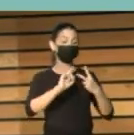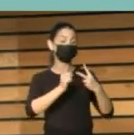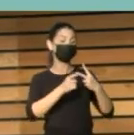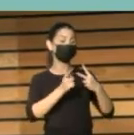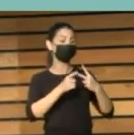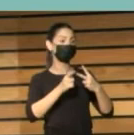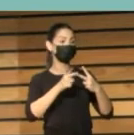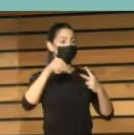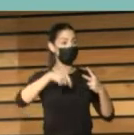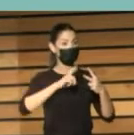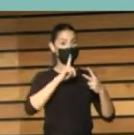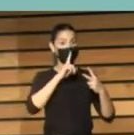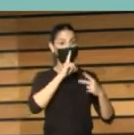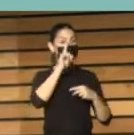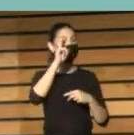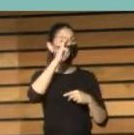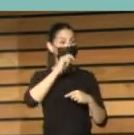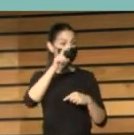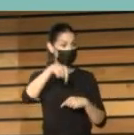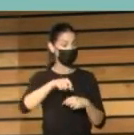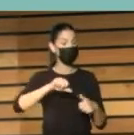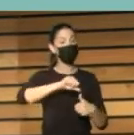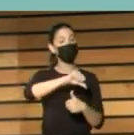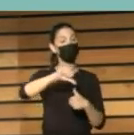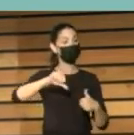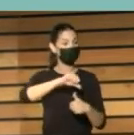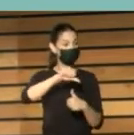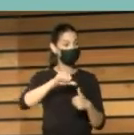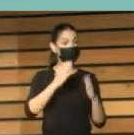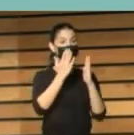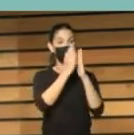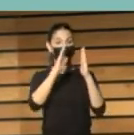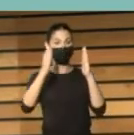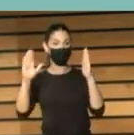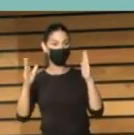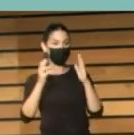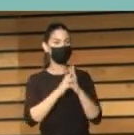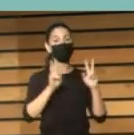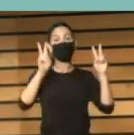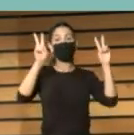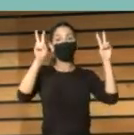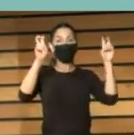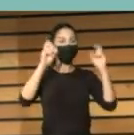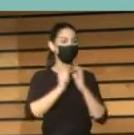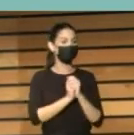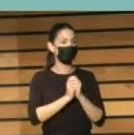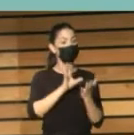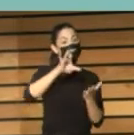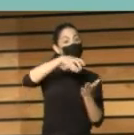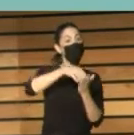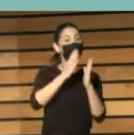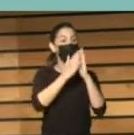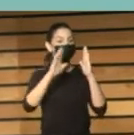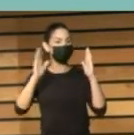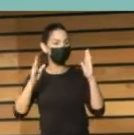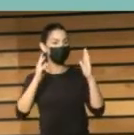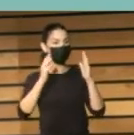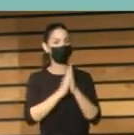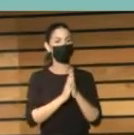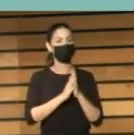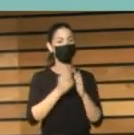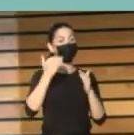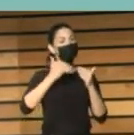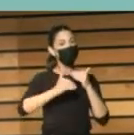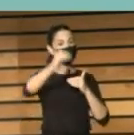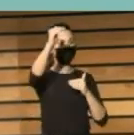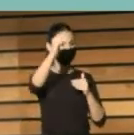sabéis que este año se celebra el Año Iberoamericano de las Bibliotecas, con el lema Bibliotecas que crean futuro. Y en este Congreso hemos querido también